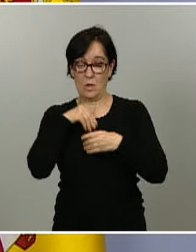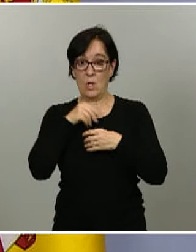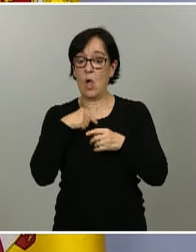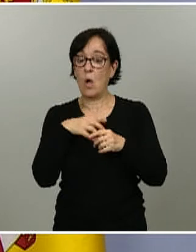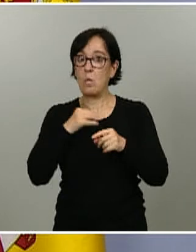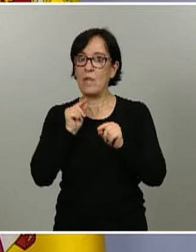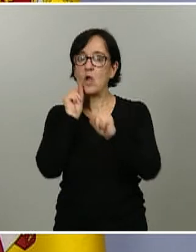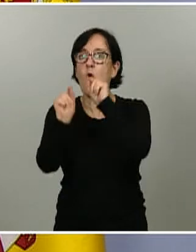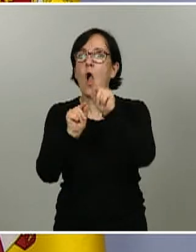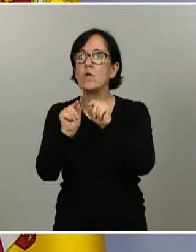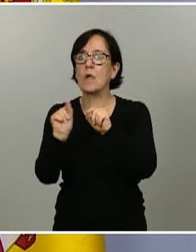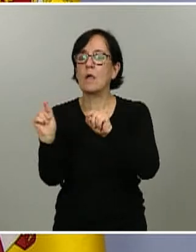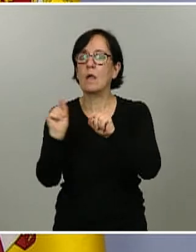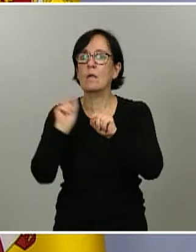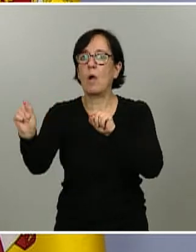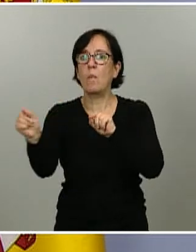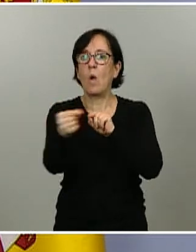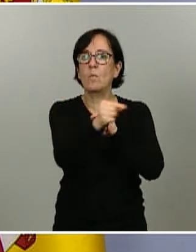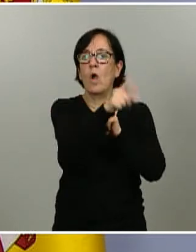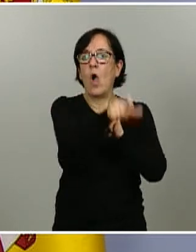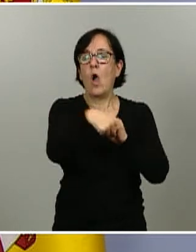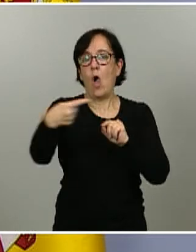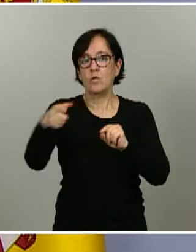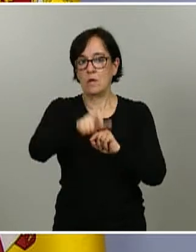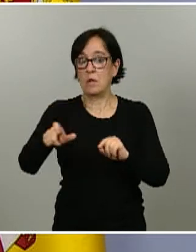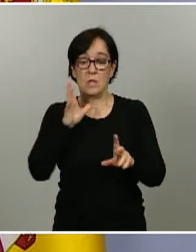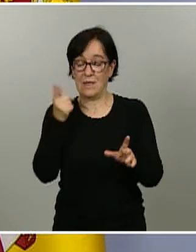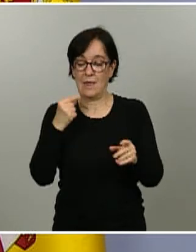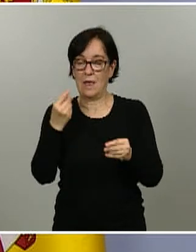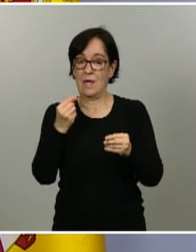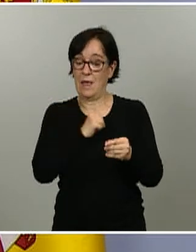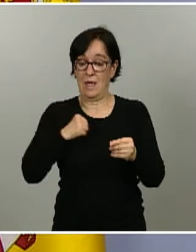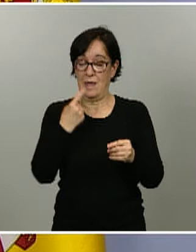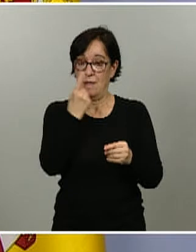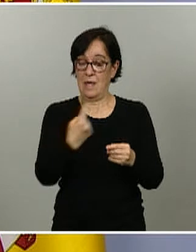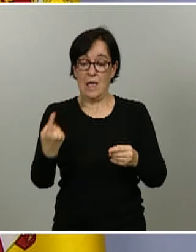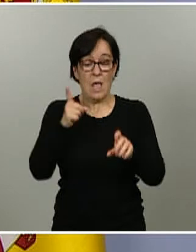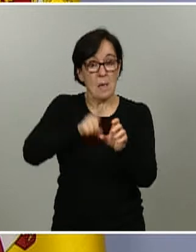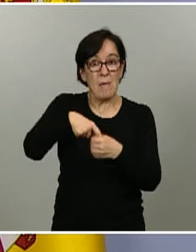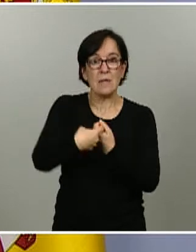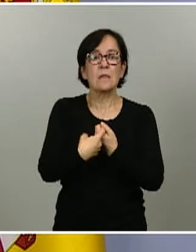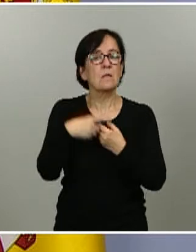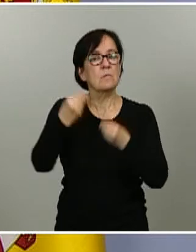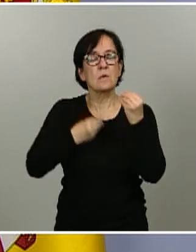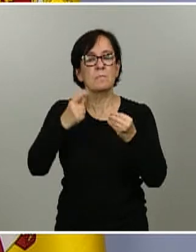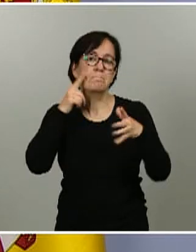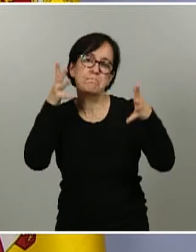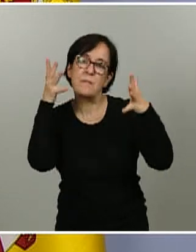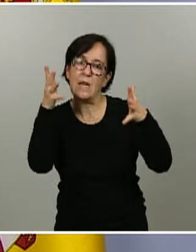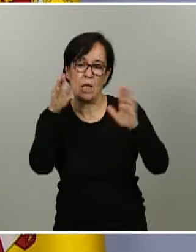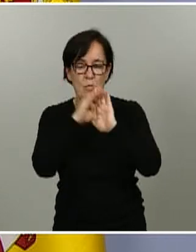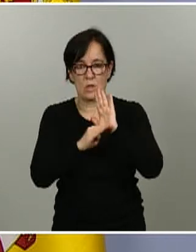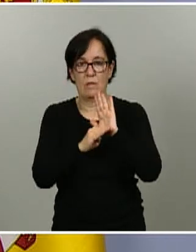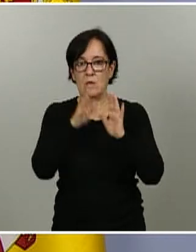para eso y a nivel individual lo que tienen que hacer los participantes es seguir las recomendaciones que en este momento